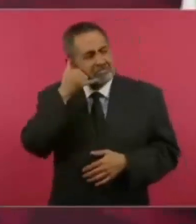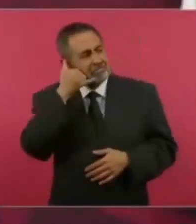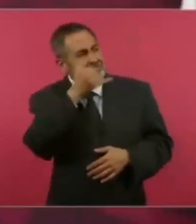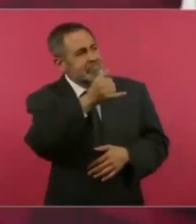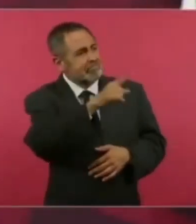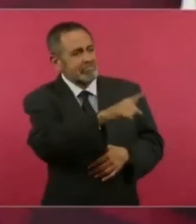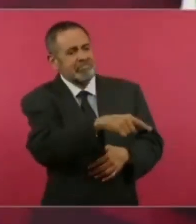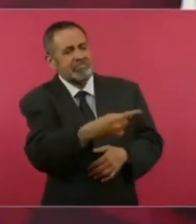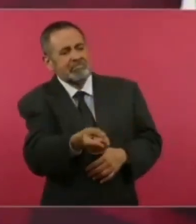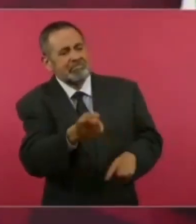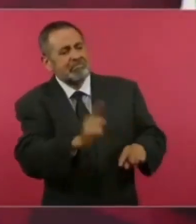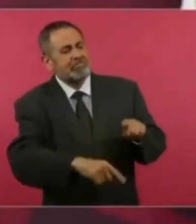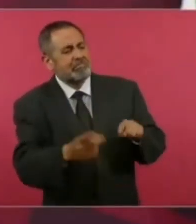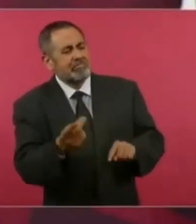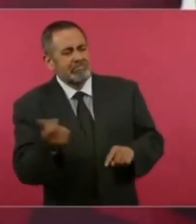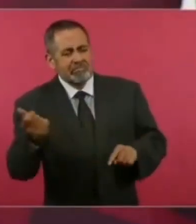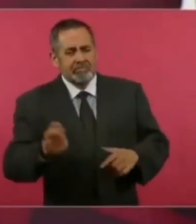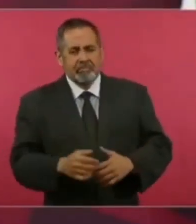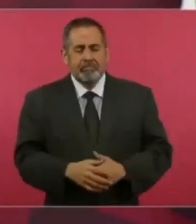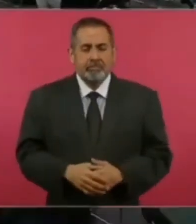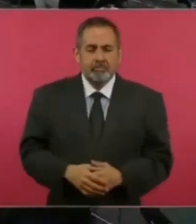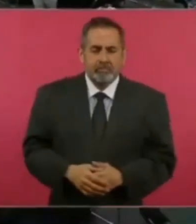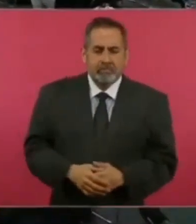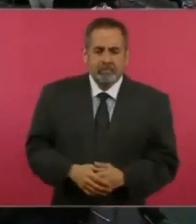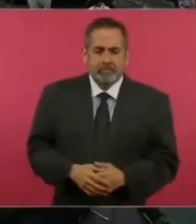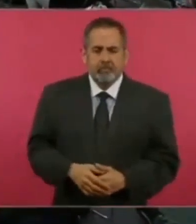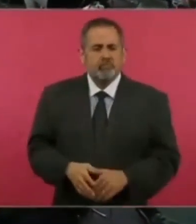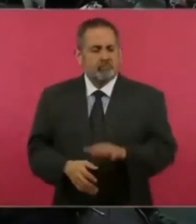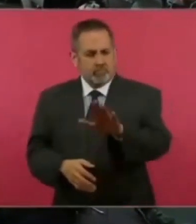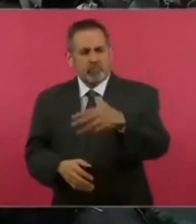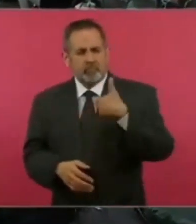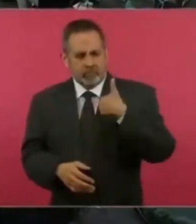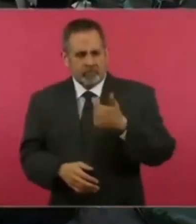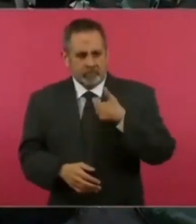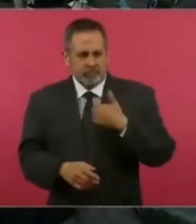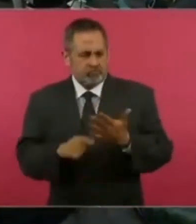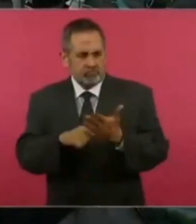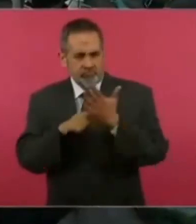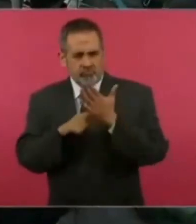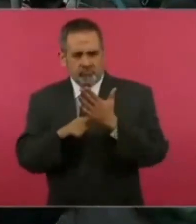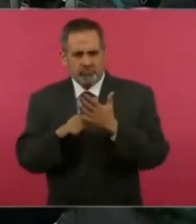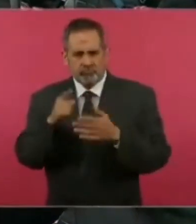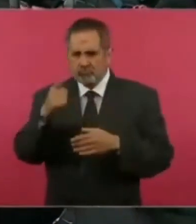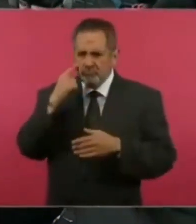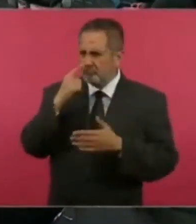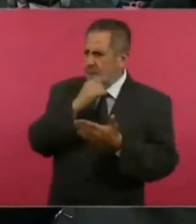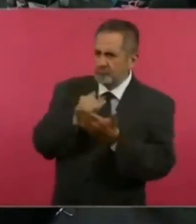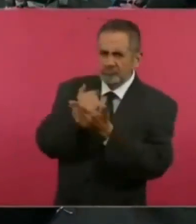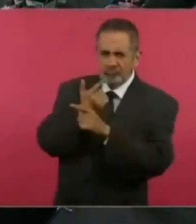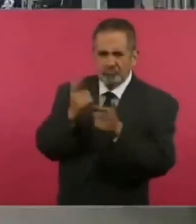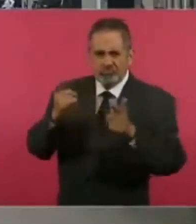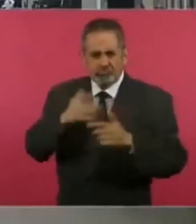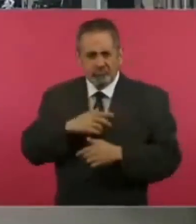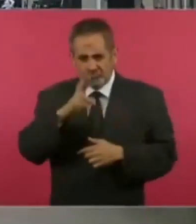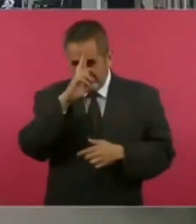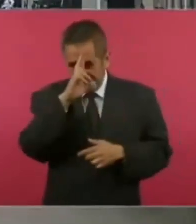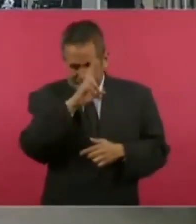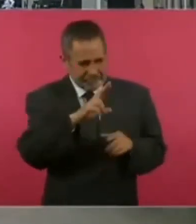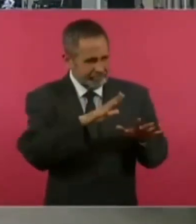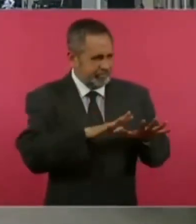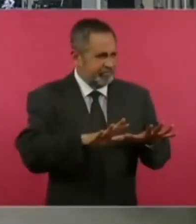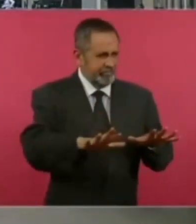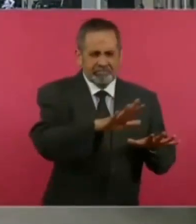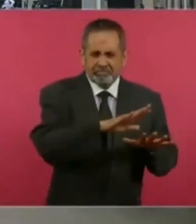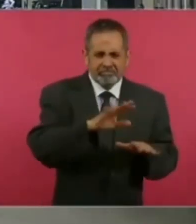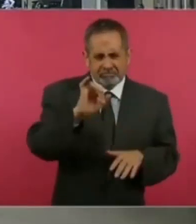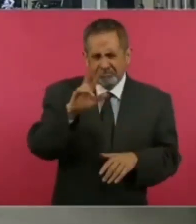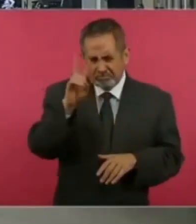Nunca, jamás. Eso lo entiendo, y creo que usted ha dado muchas muestras de ser un demócrata y un respetuoso de la libertad de